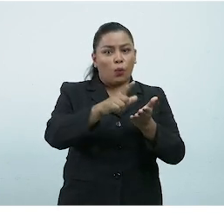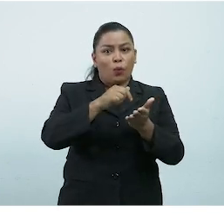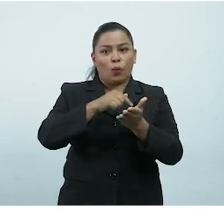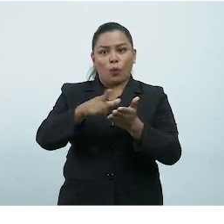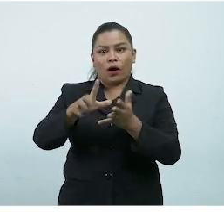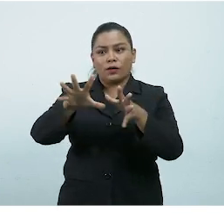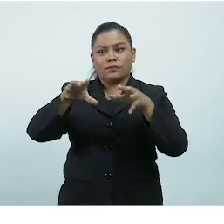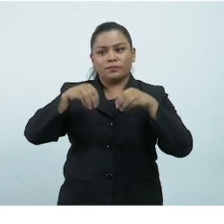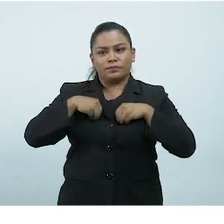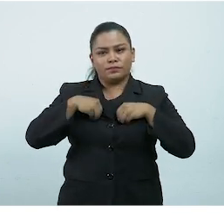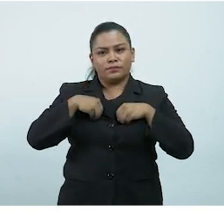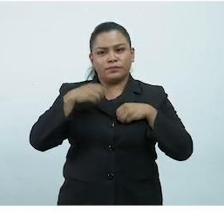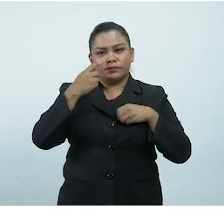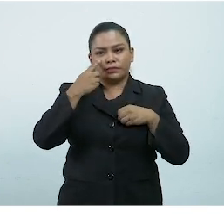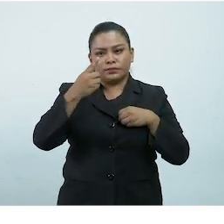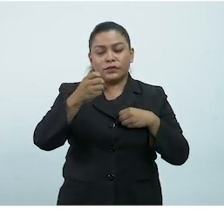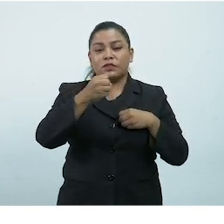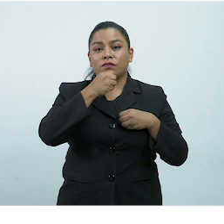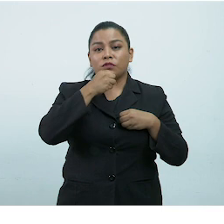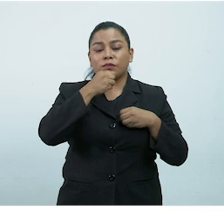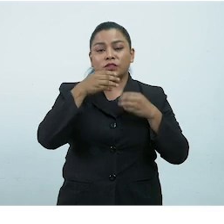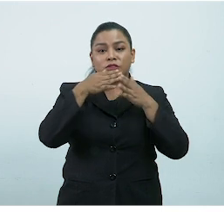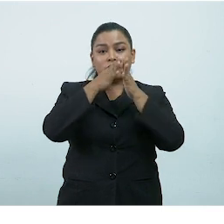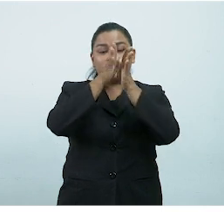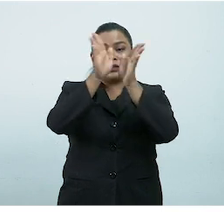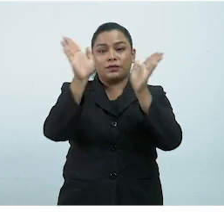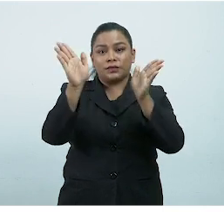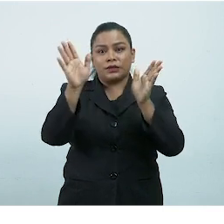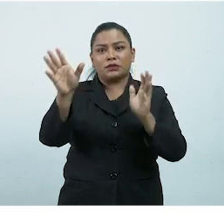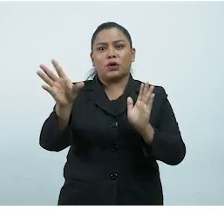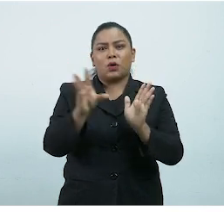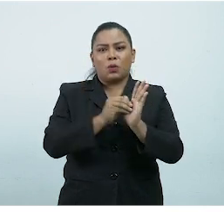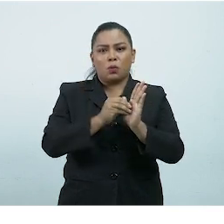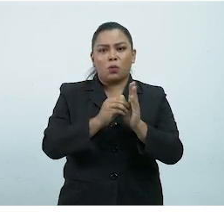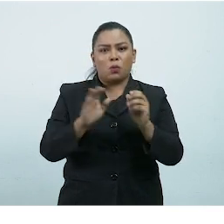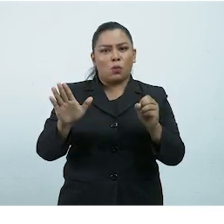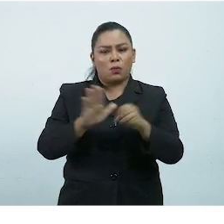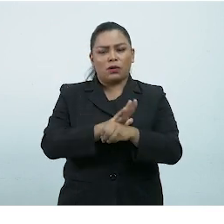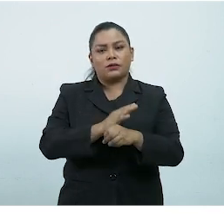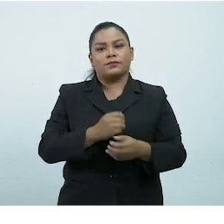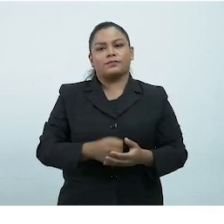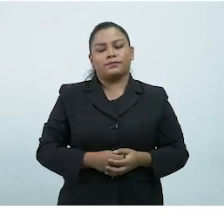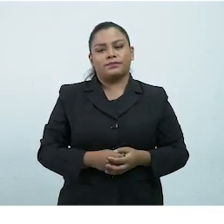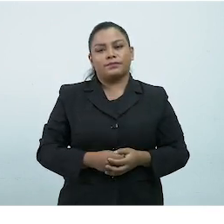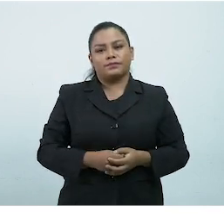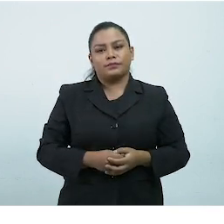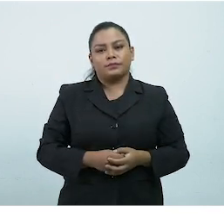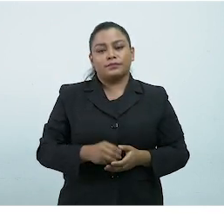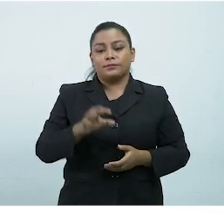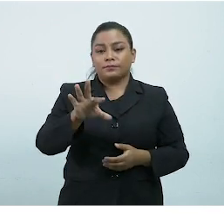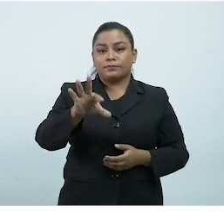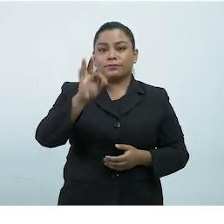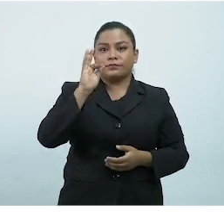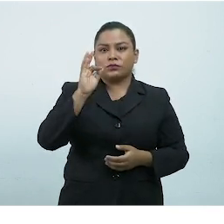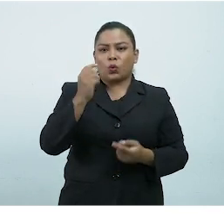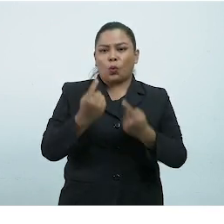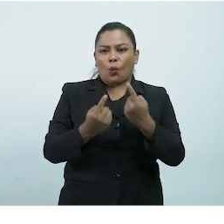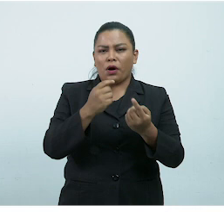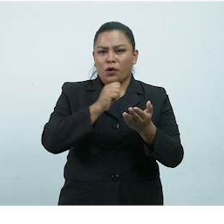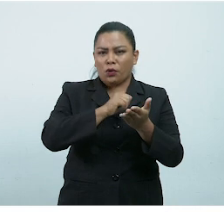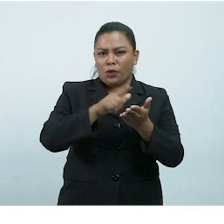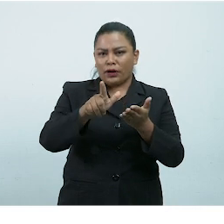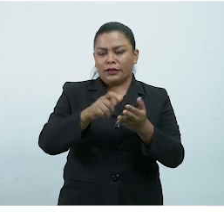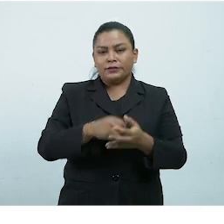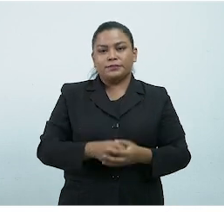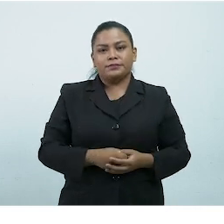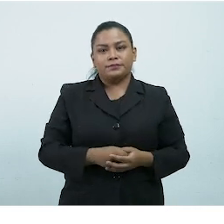acceden a la plataforma registro.crecerjuntos.gov.sv Selecciona el tipo de institución